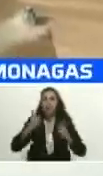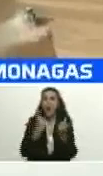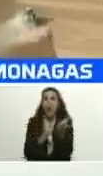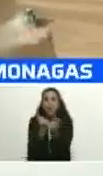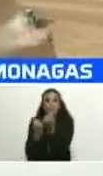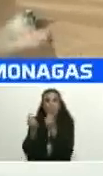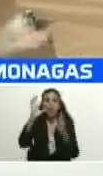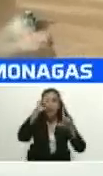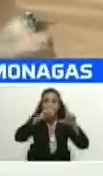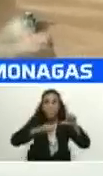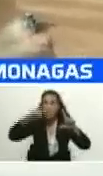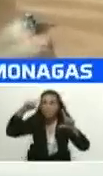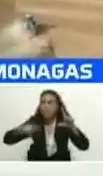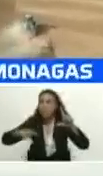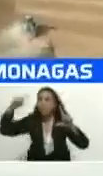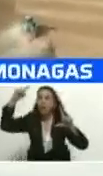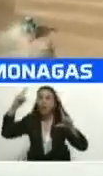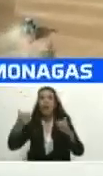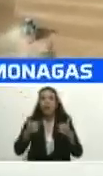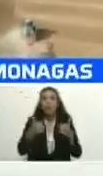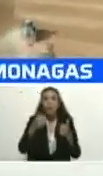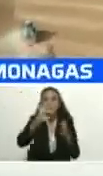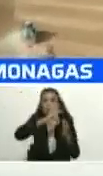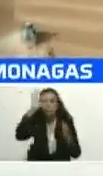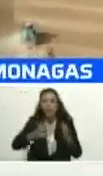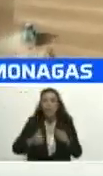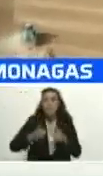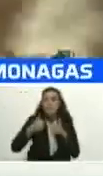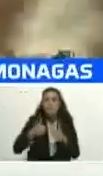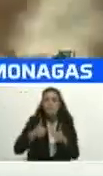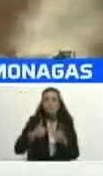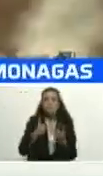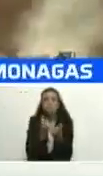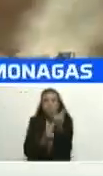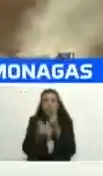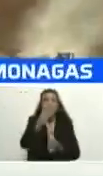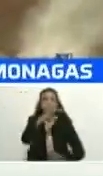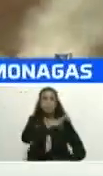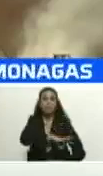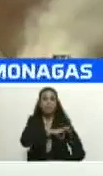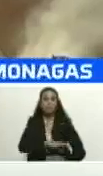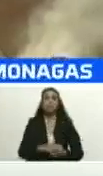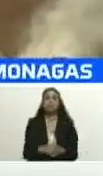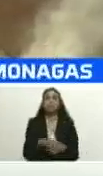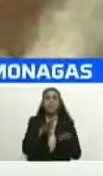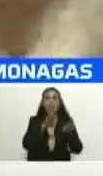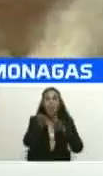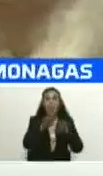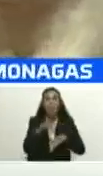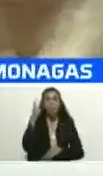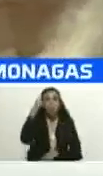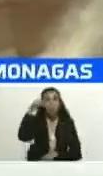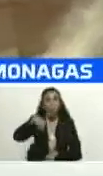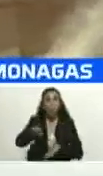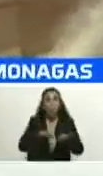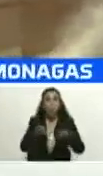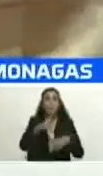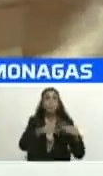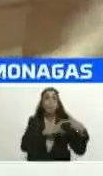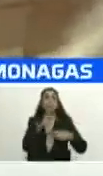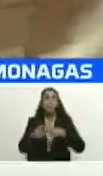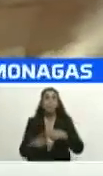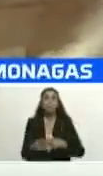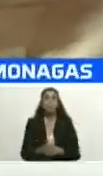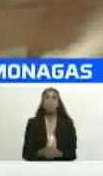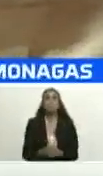reconstruiremos y haremos grande ese estado de bienestar social jueves de socialismo productivo